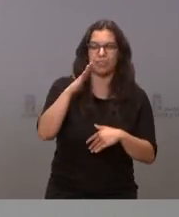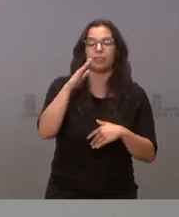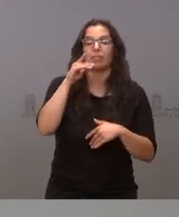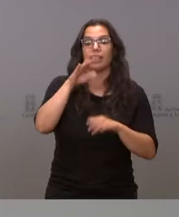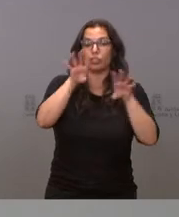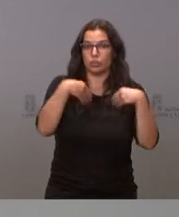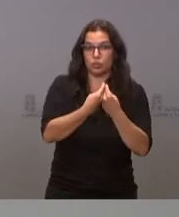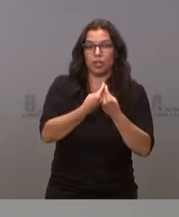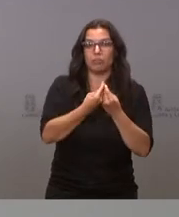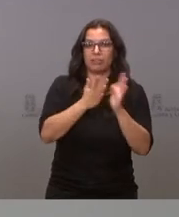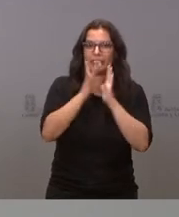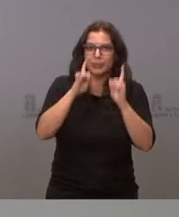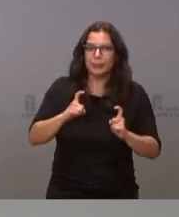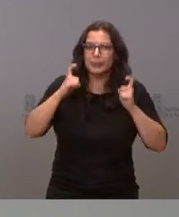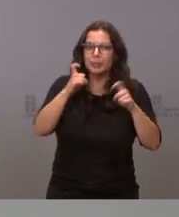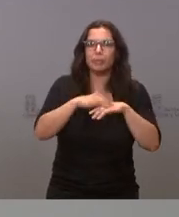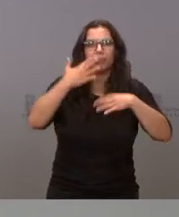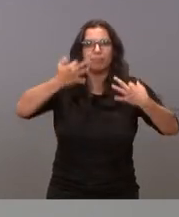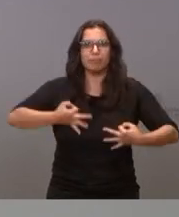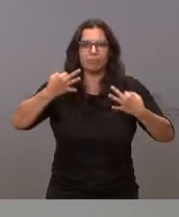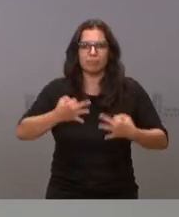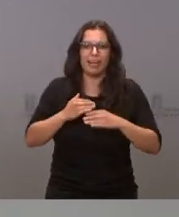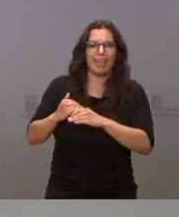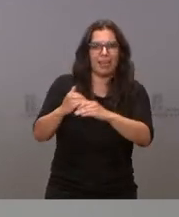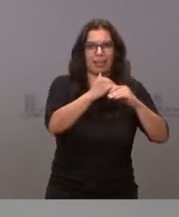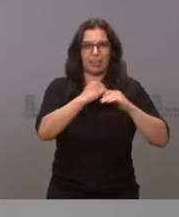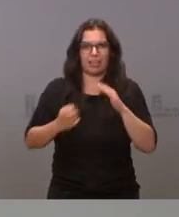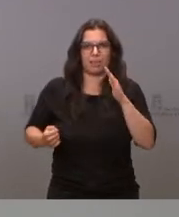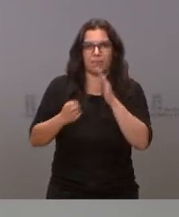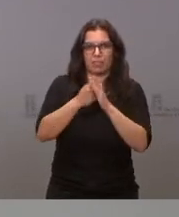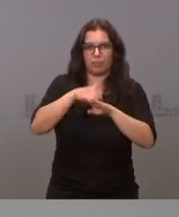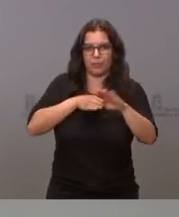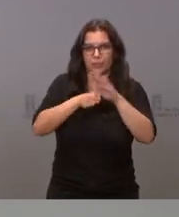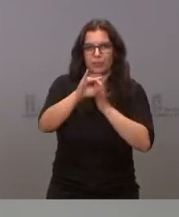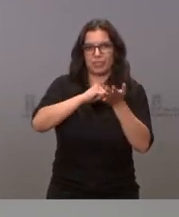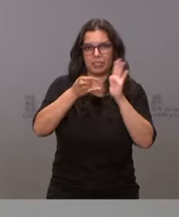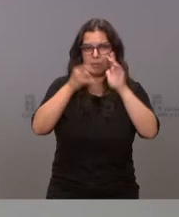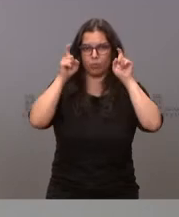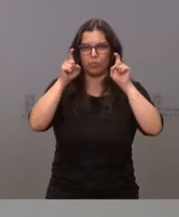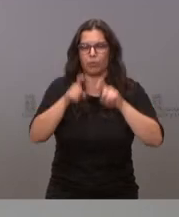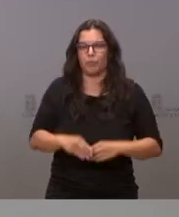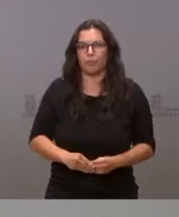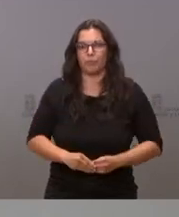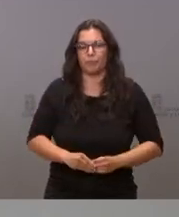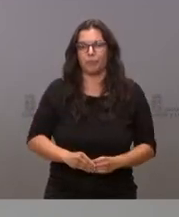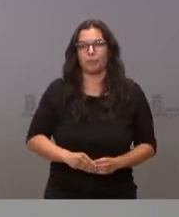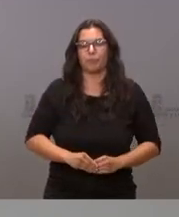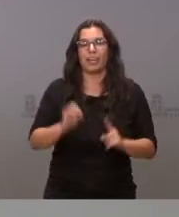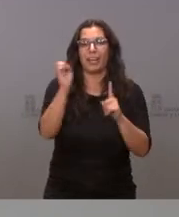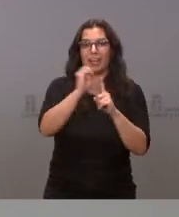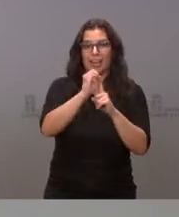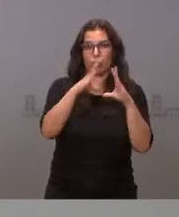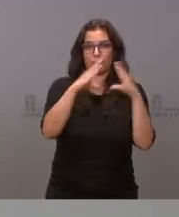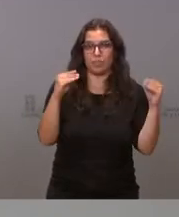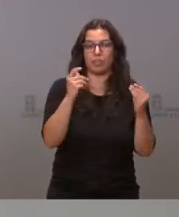definitiva, de ir sumando esfuerzos para garantizar la mayor equidad posible en nuestro sistema educativo. En el caso de los grados, los